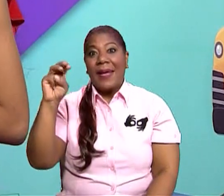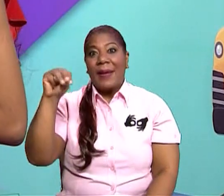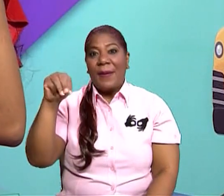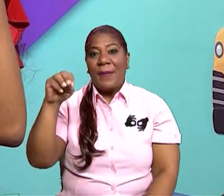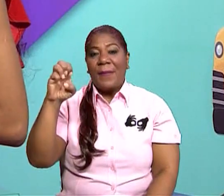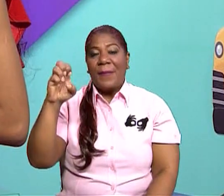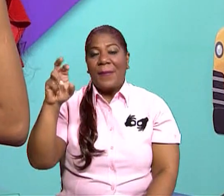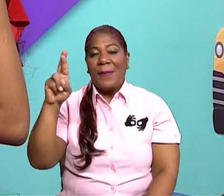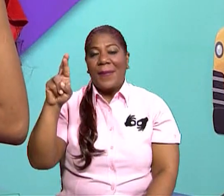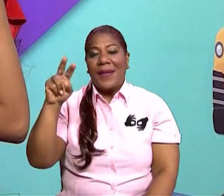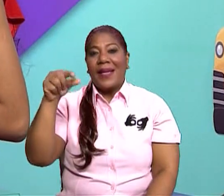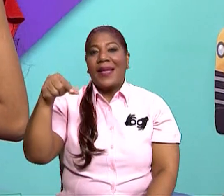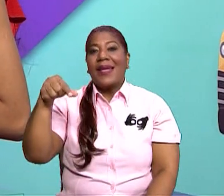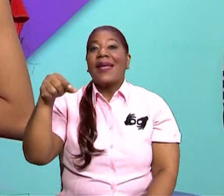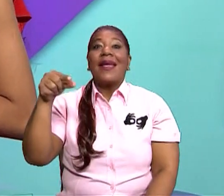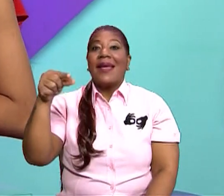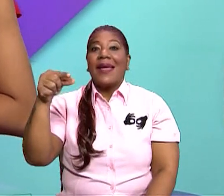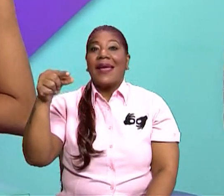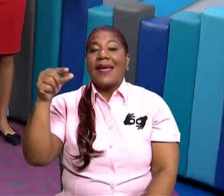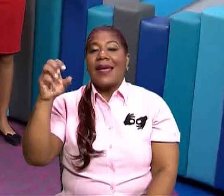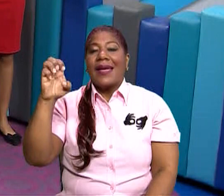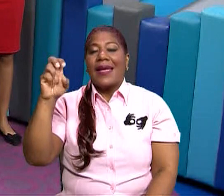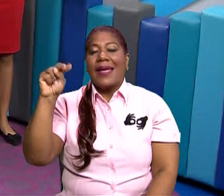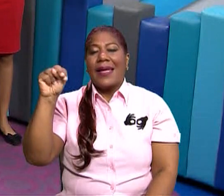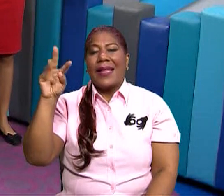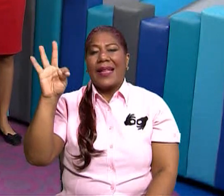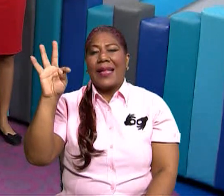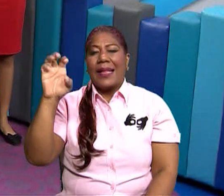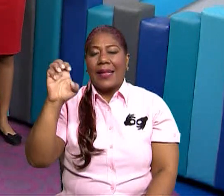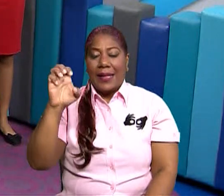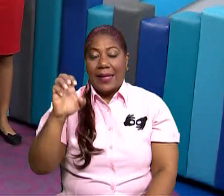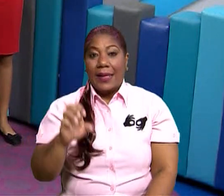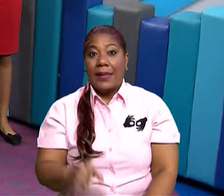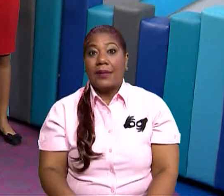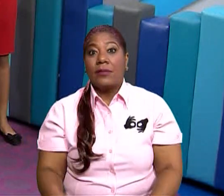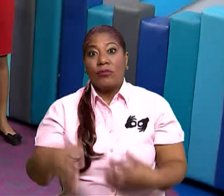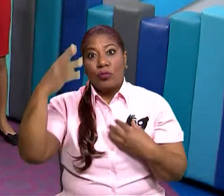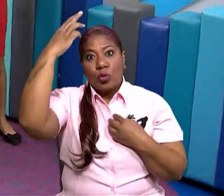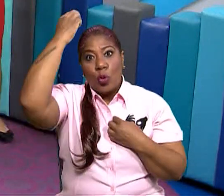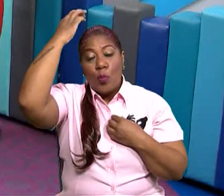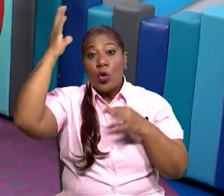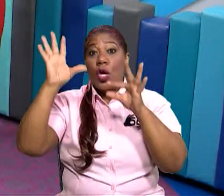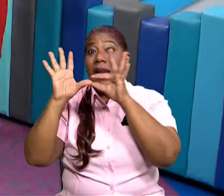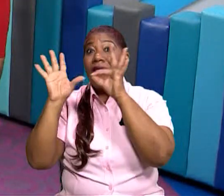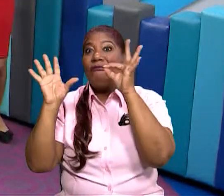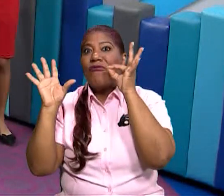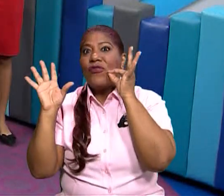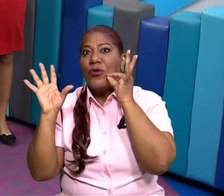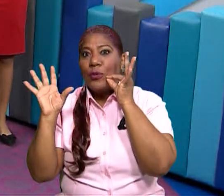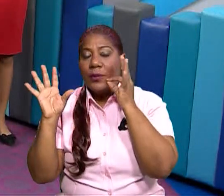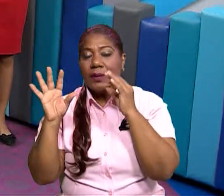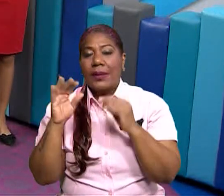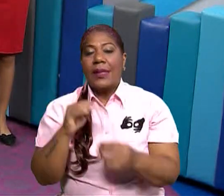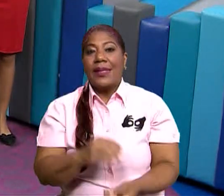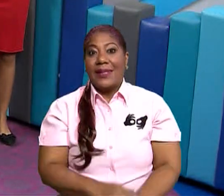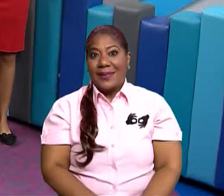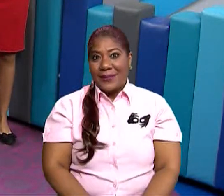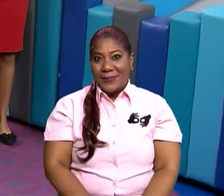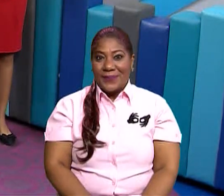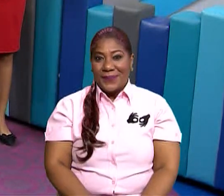Y el docel. Es donde se cuelgan, ¿qué? Donde están los monos, los perezosos. Ya saben.